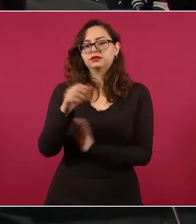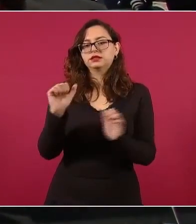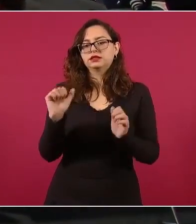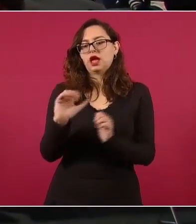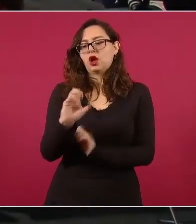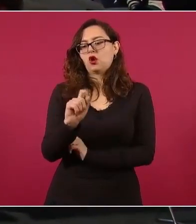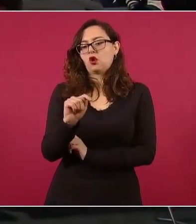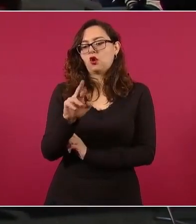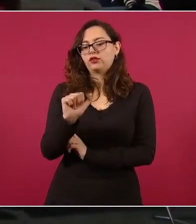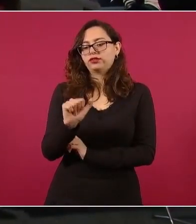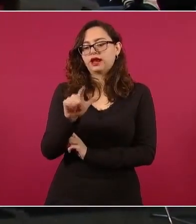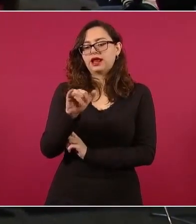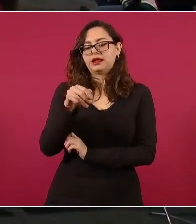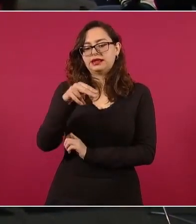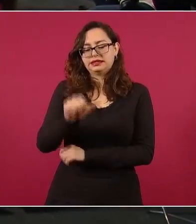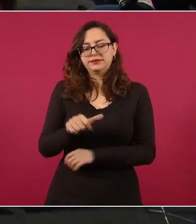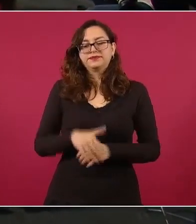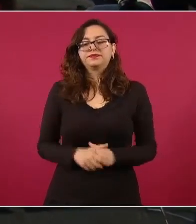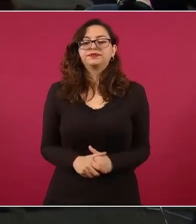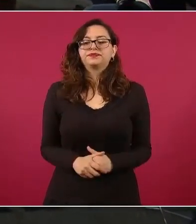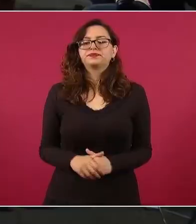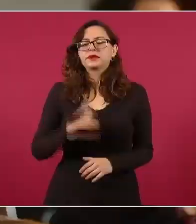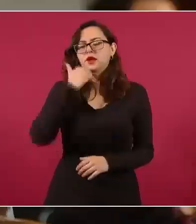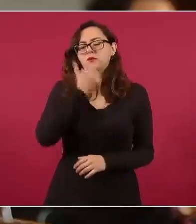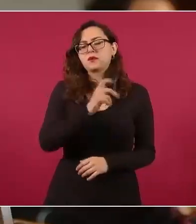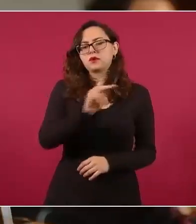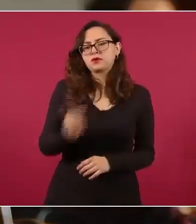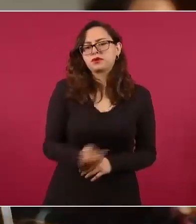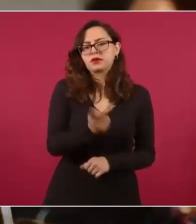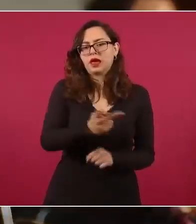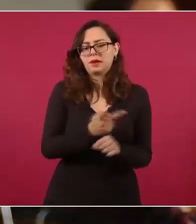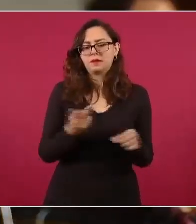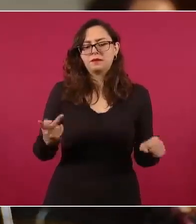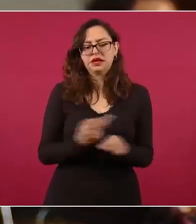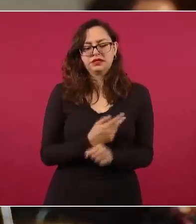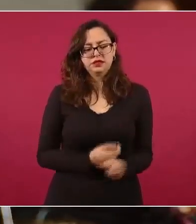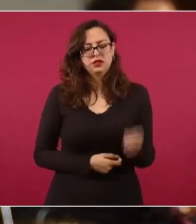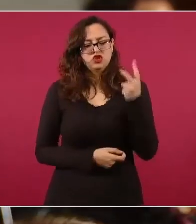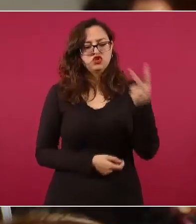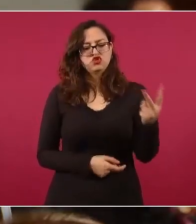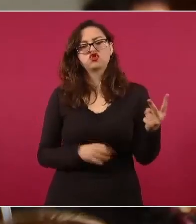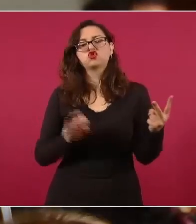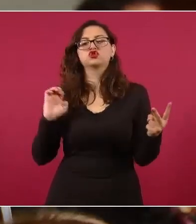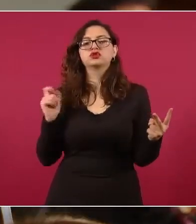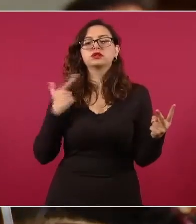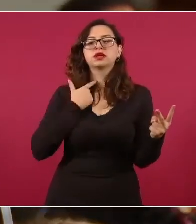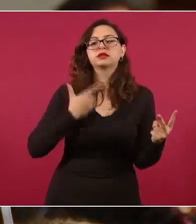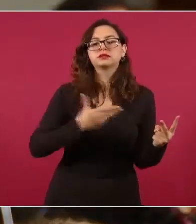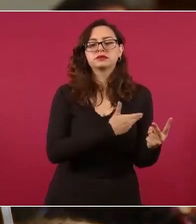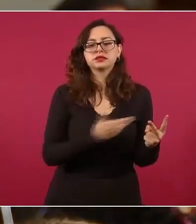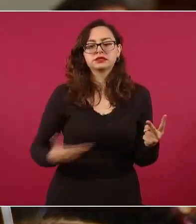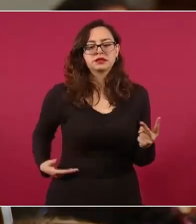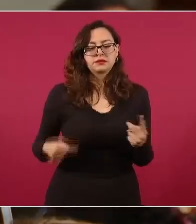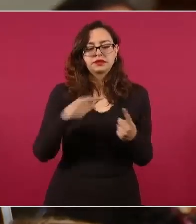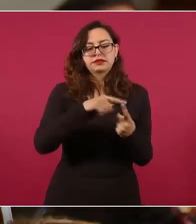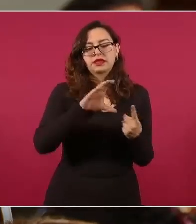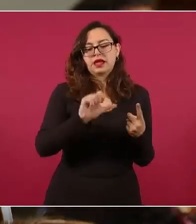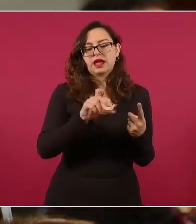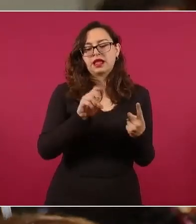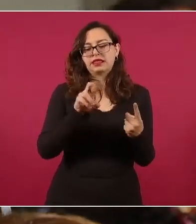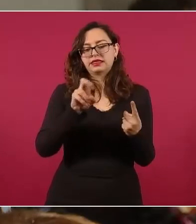y Felipe Calderón. Muchas personas podrían pensar que esto ya pasó, que tiene más de una semana y que ya es una noticia